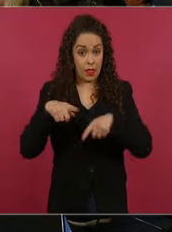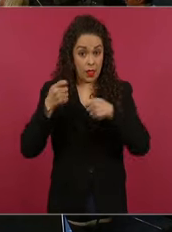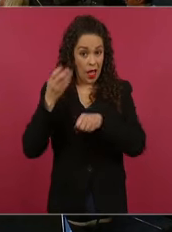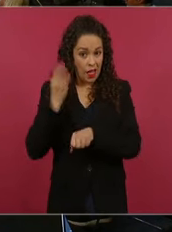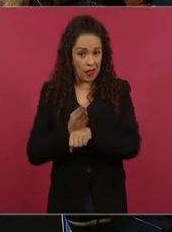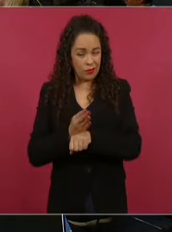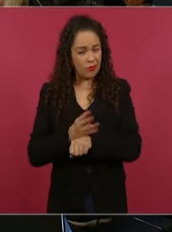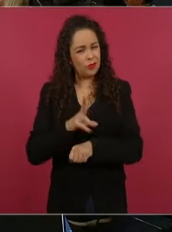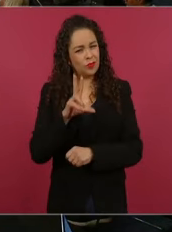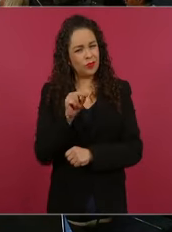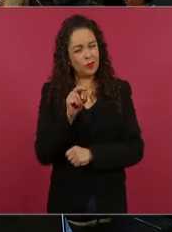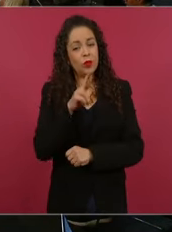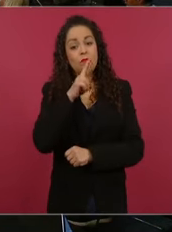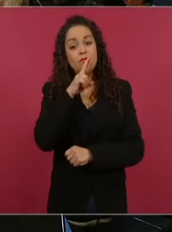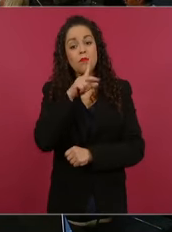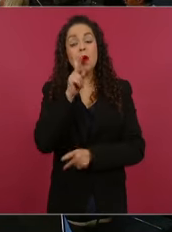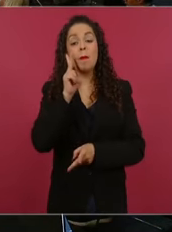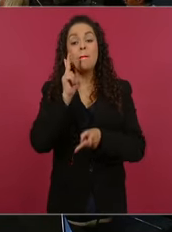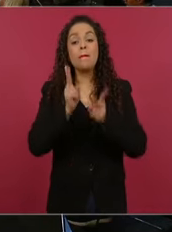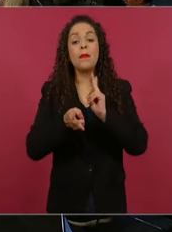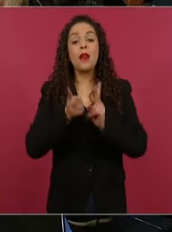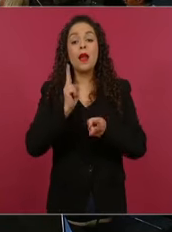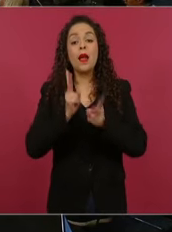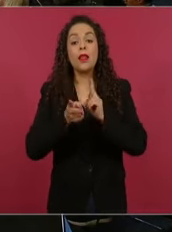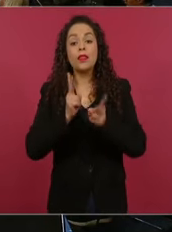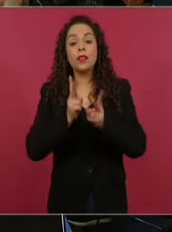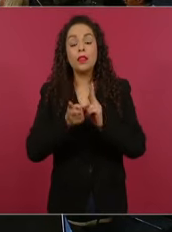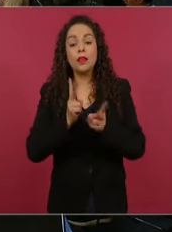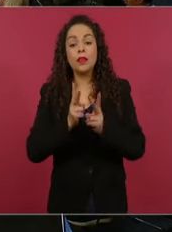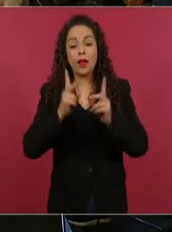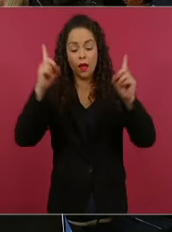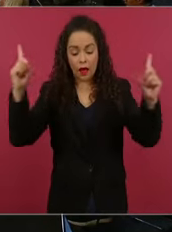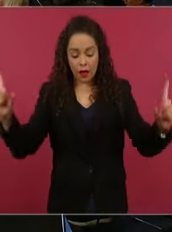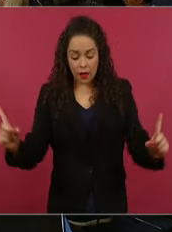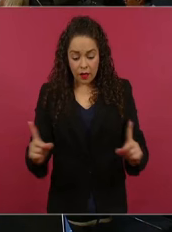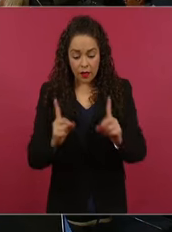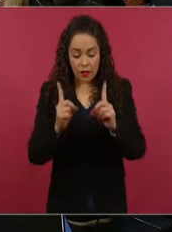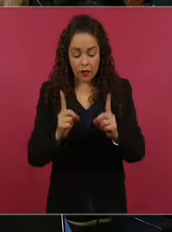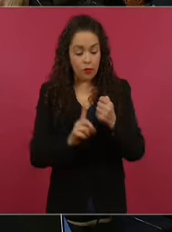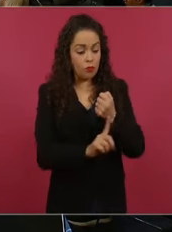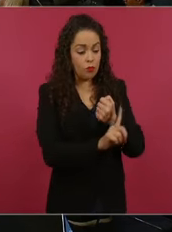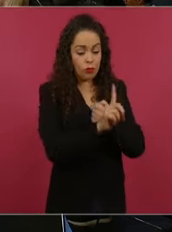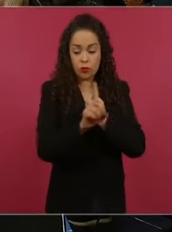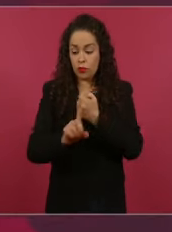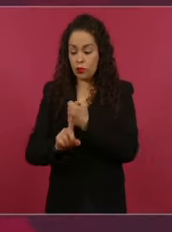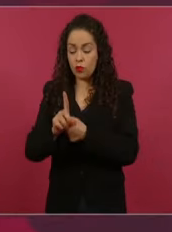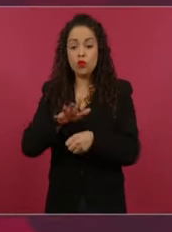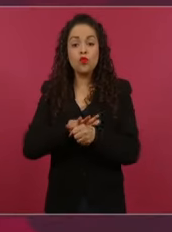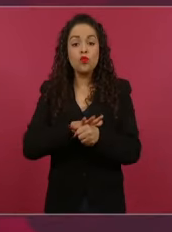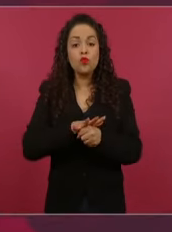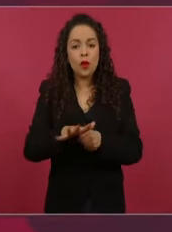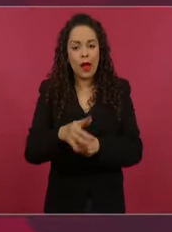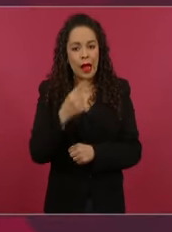de soluciones pacíficas, que se dialogue